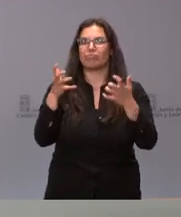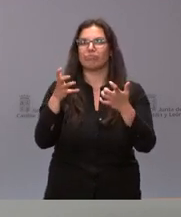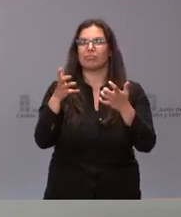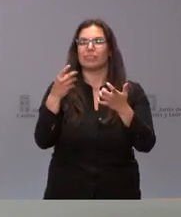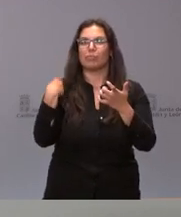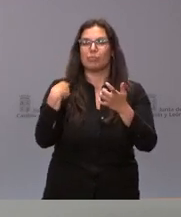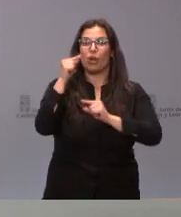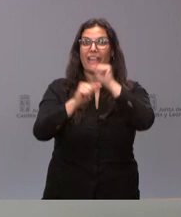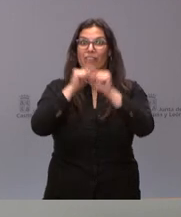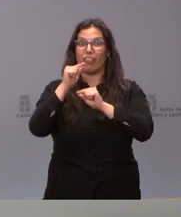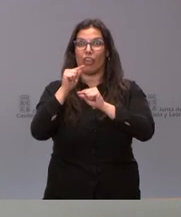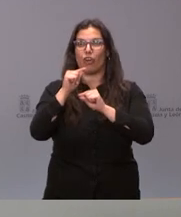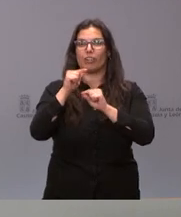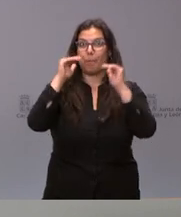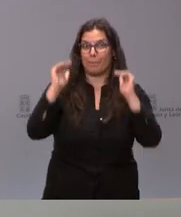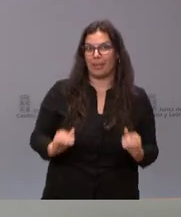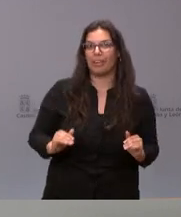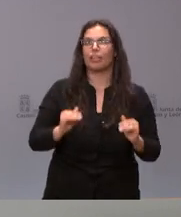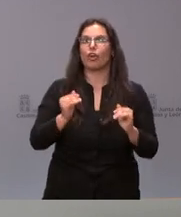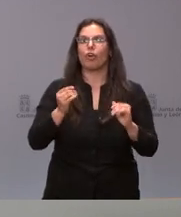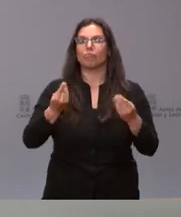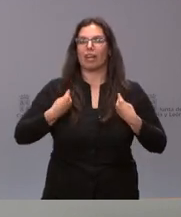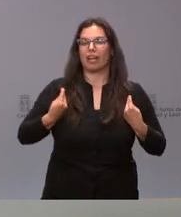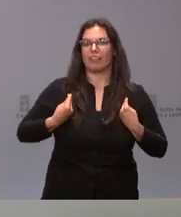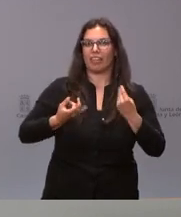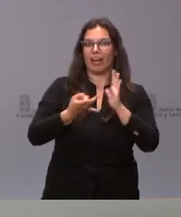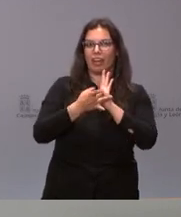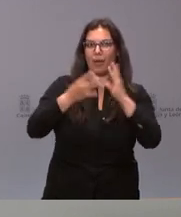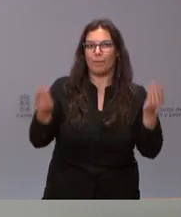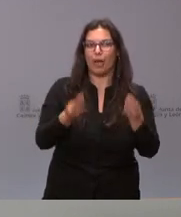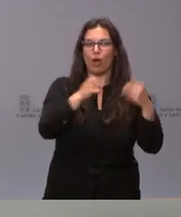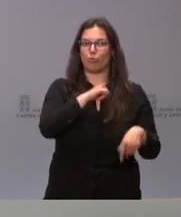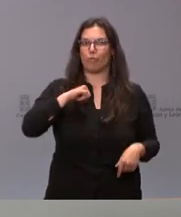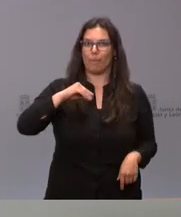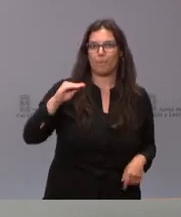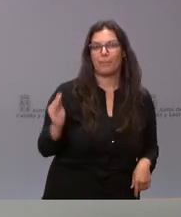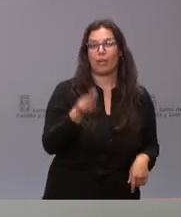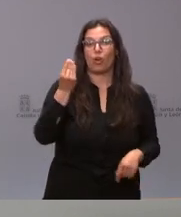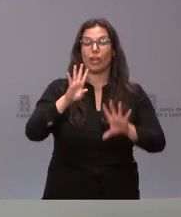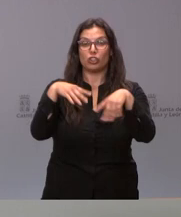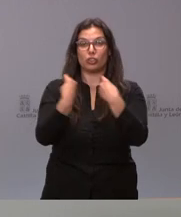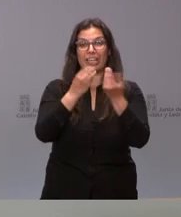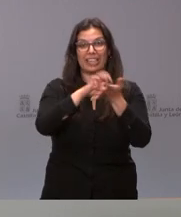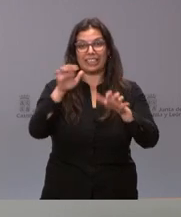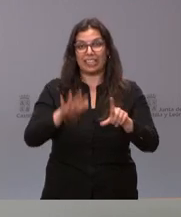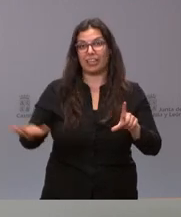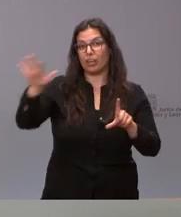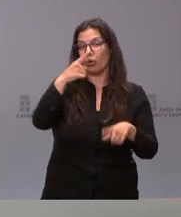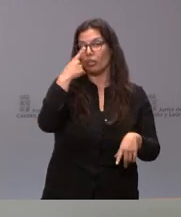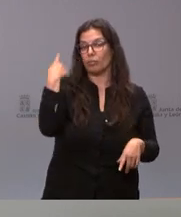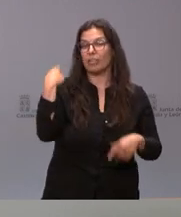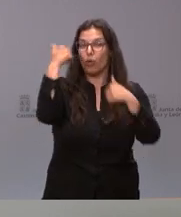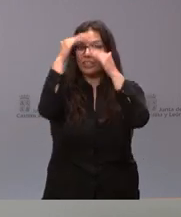riesgo de infecciones por contagio, mejoran la calidad de vida y la autonomía del paciente. En total, en Castilla y León, el año pasado